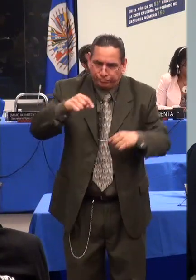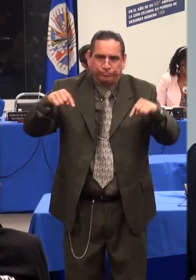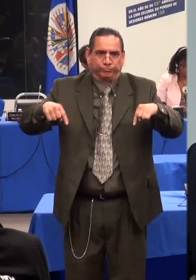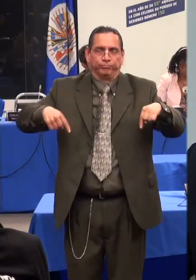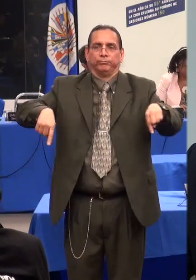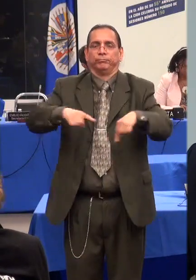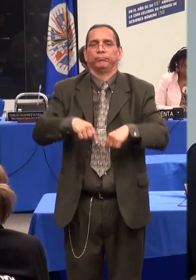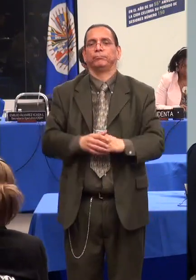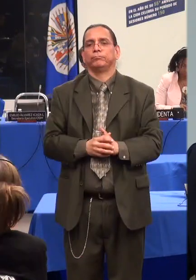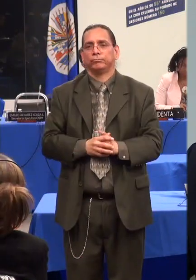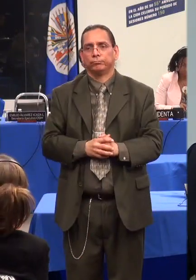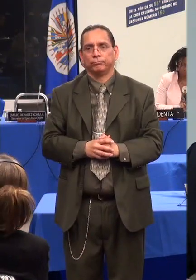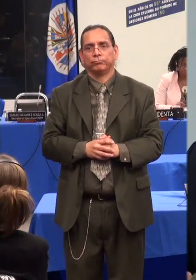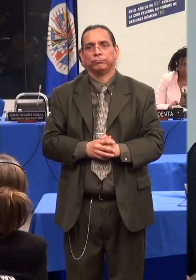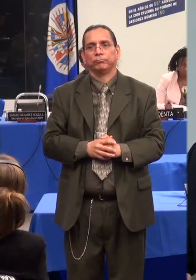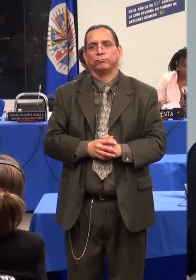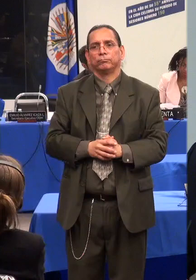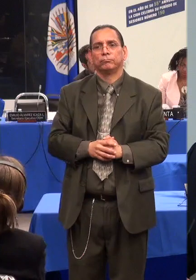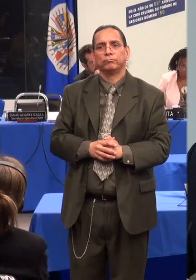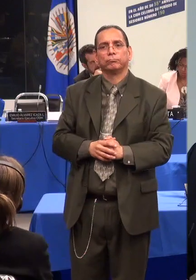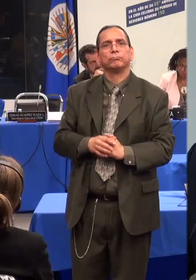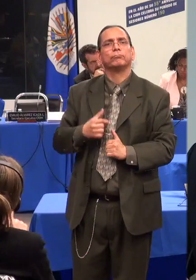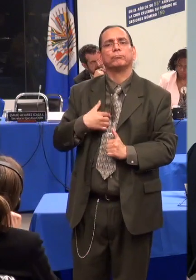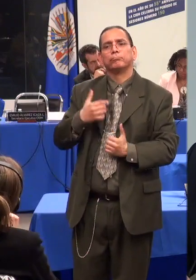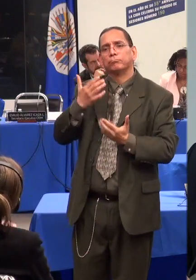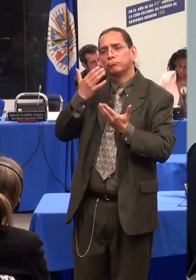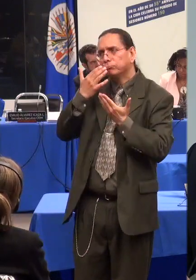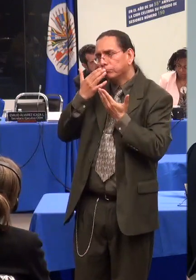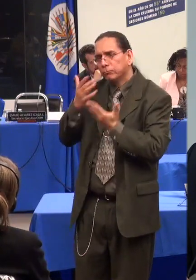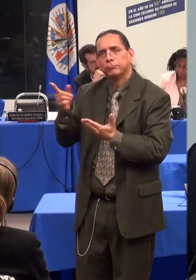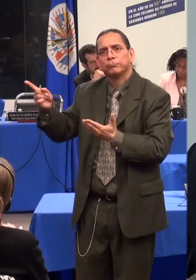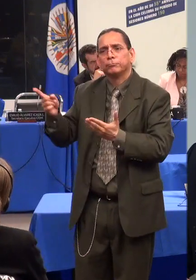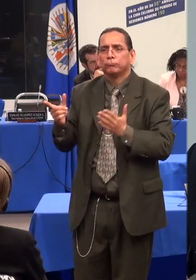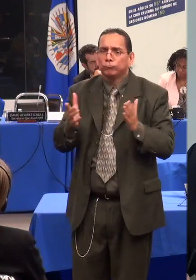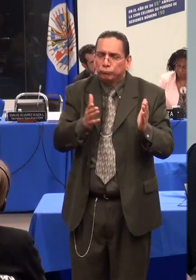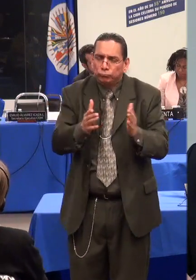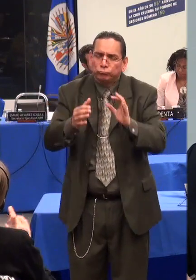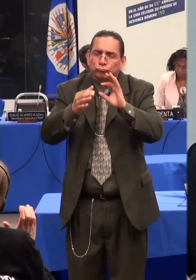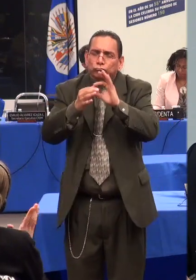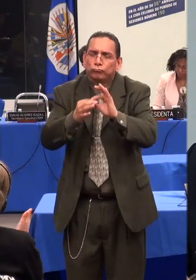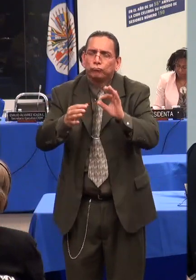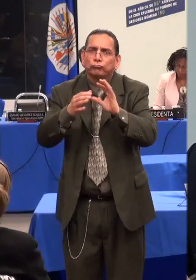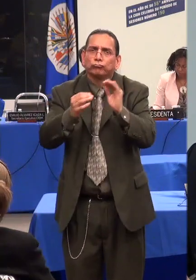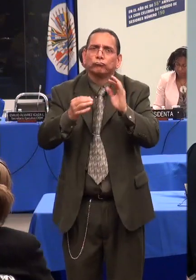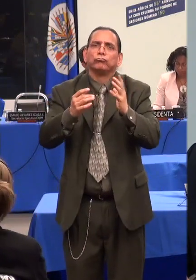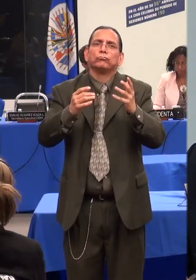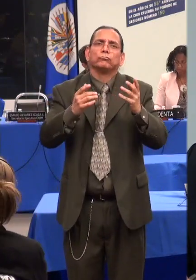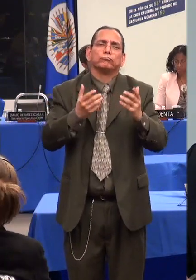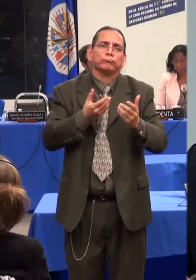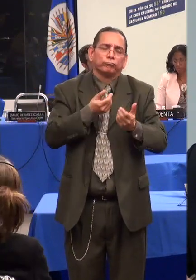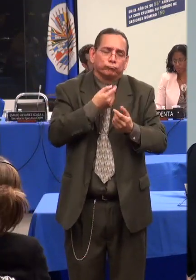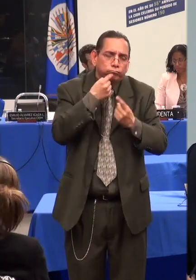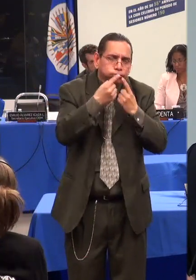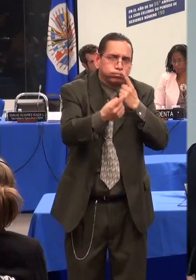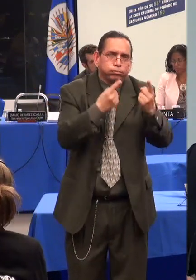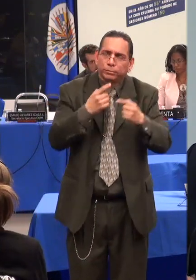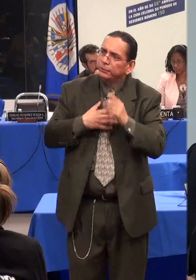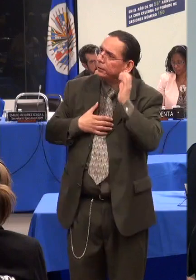Quiero reiterarle la mejor disposición del Estado y de la sociedad colombiana para atender un tema que nos